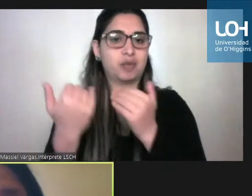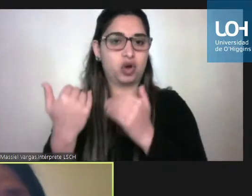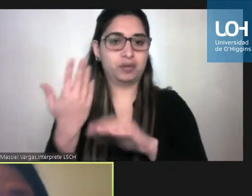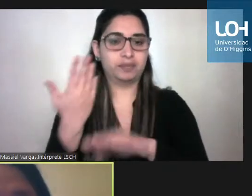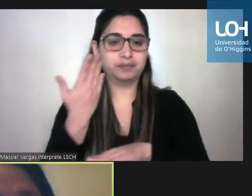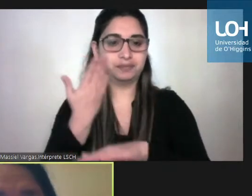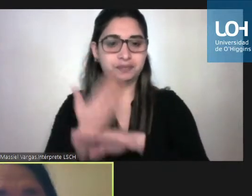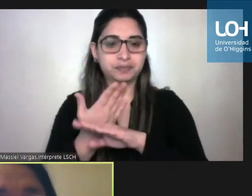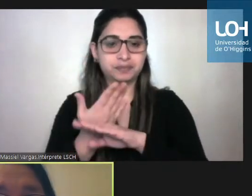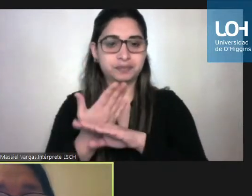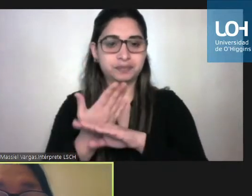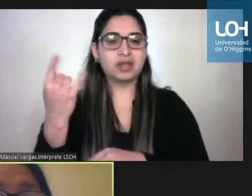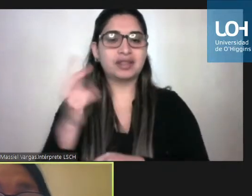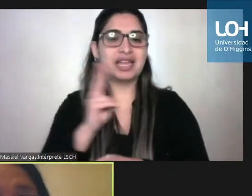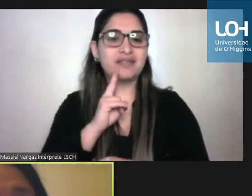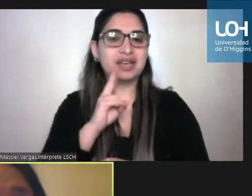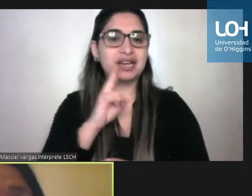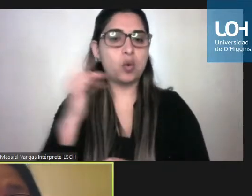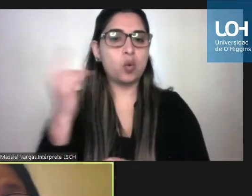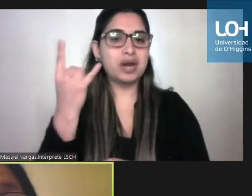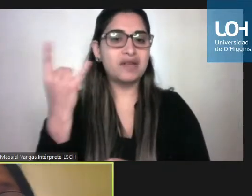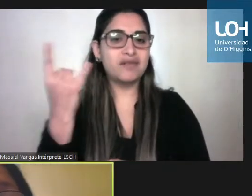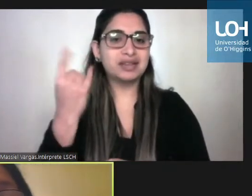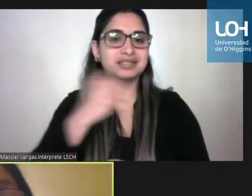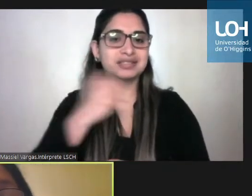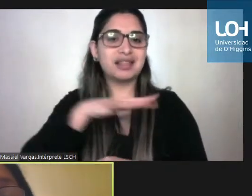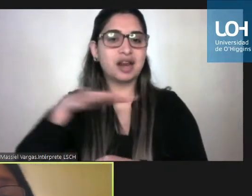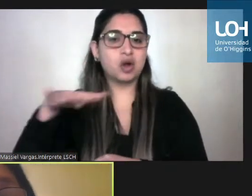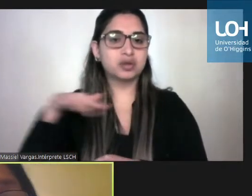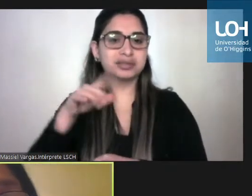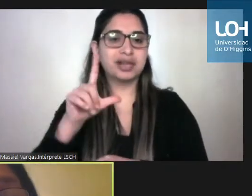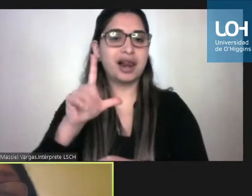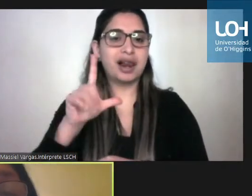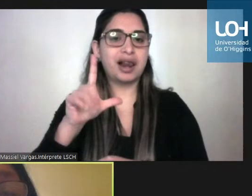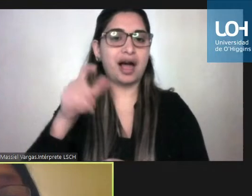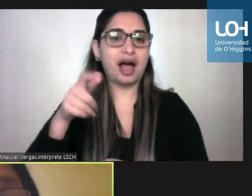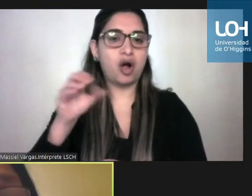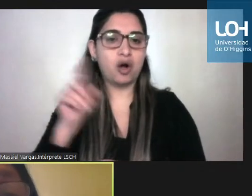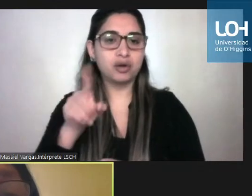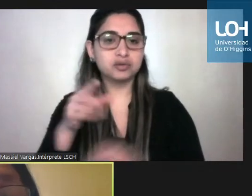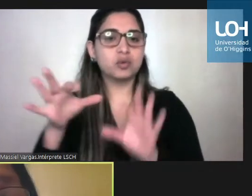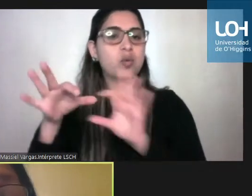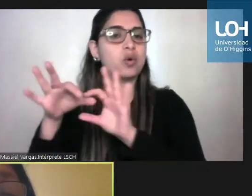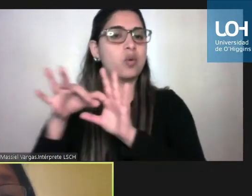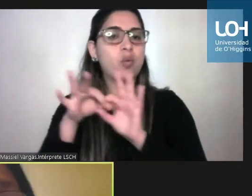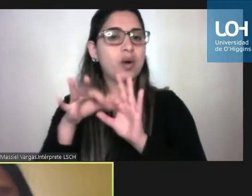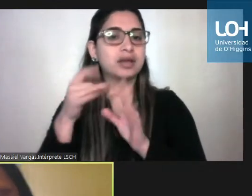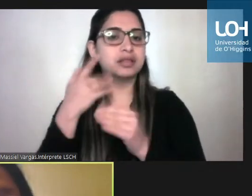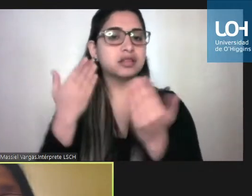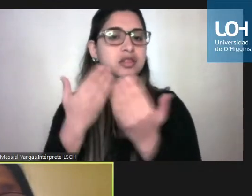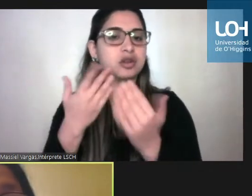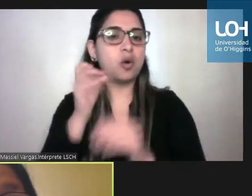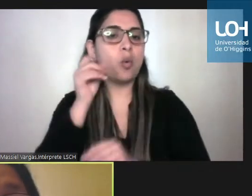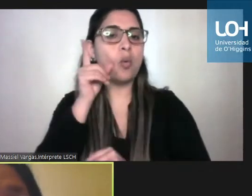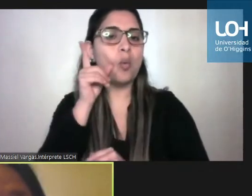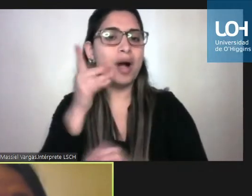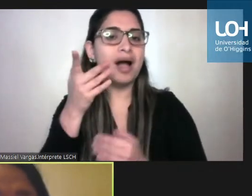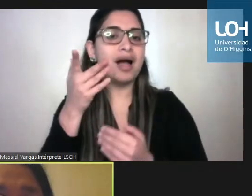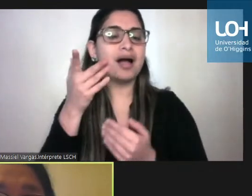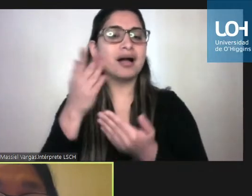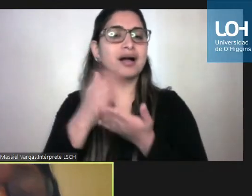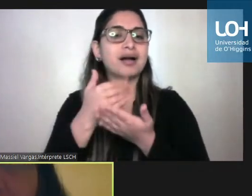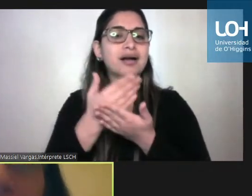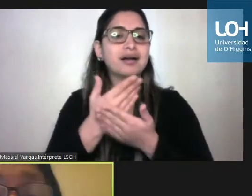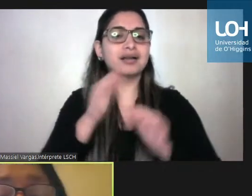los lagos tenemos un encuentro precisamente para dar a conocer cuáles son los apoyos que ofrece el